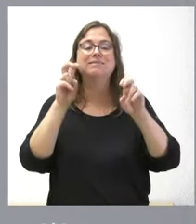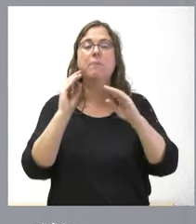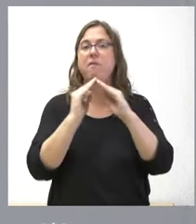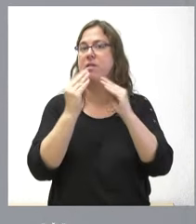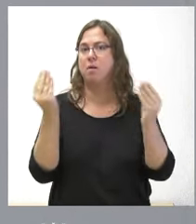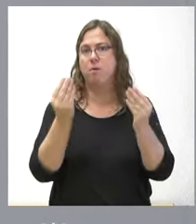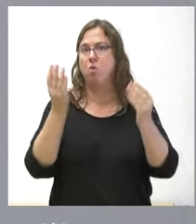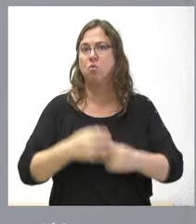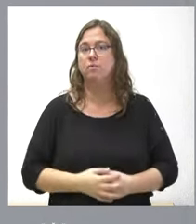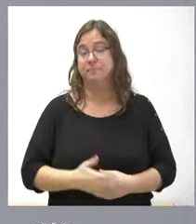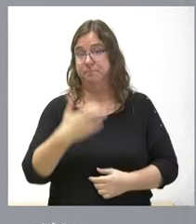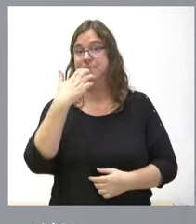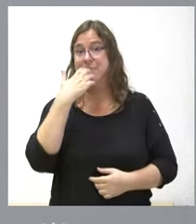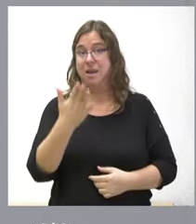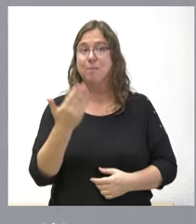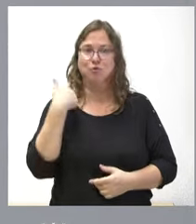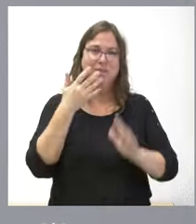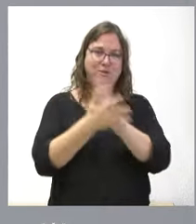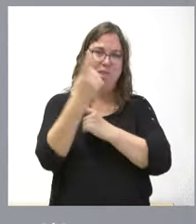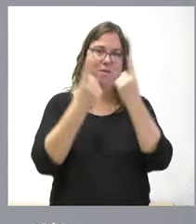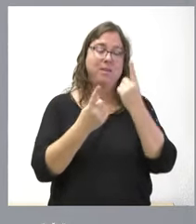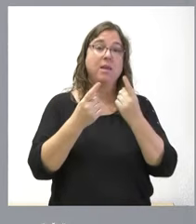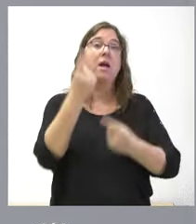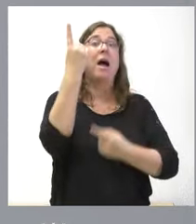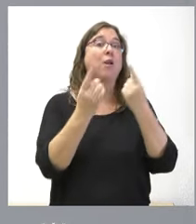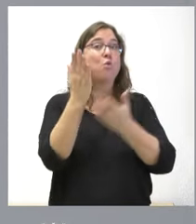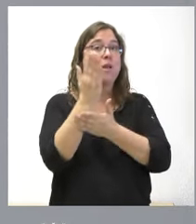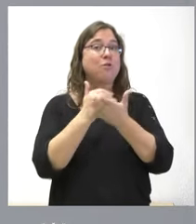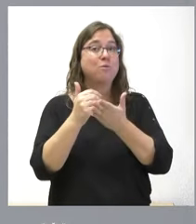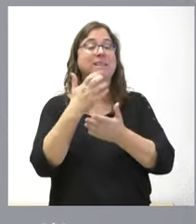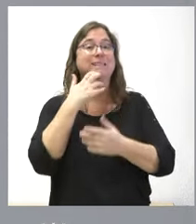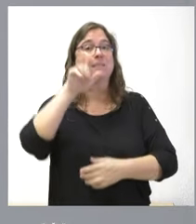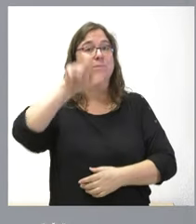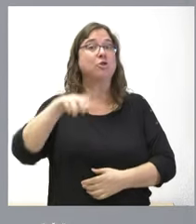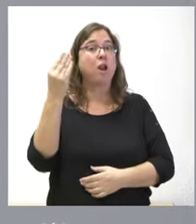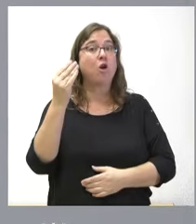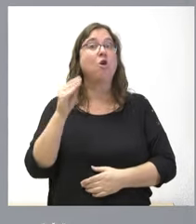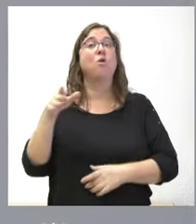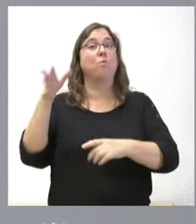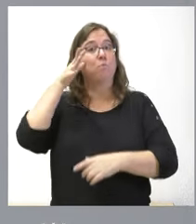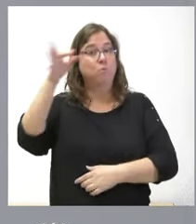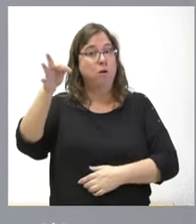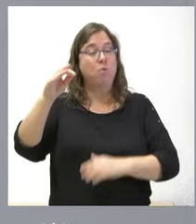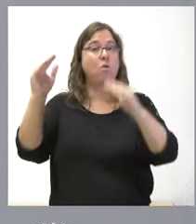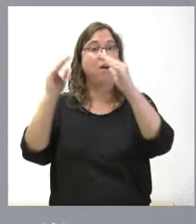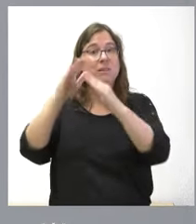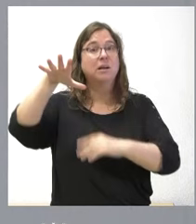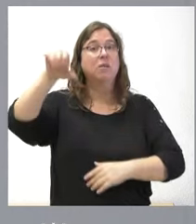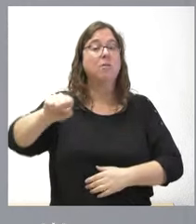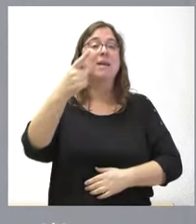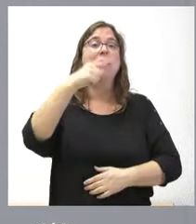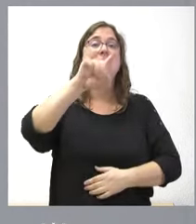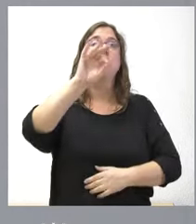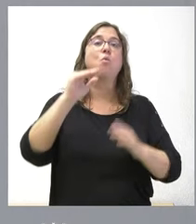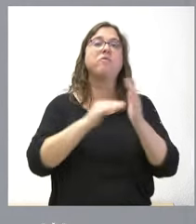pongo un caso que hemos puesto en alguna ocasión Hay comunidades autónomas cuando un joven compra en el mundo rural una vivienda de 150.000